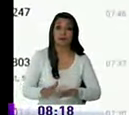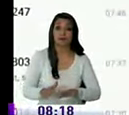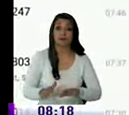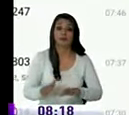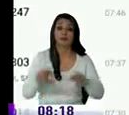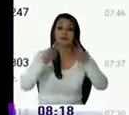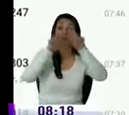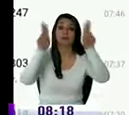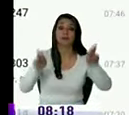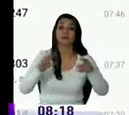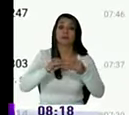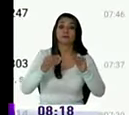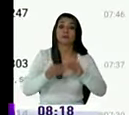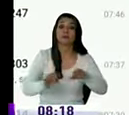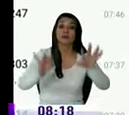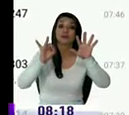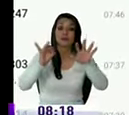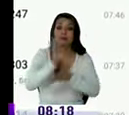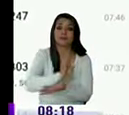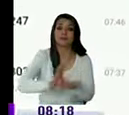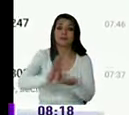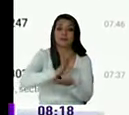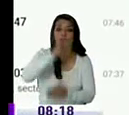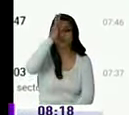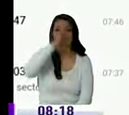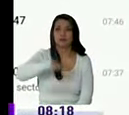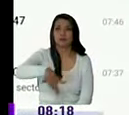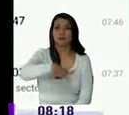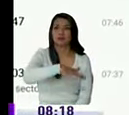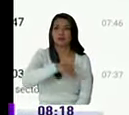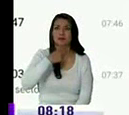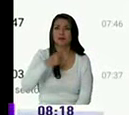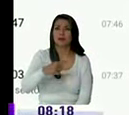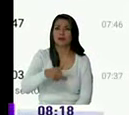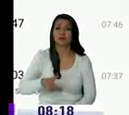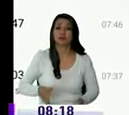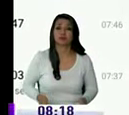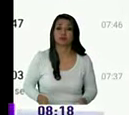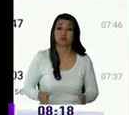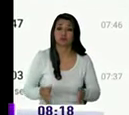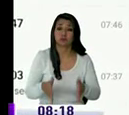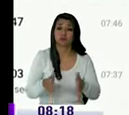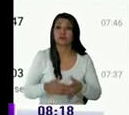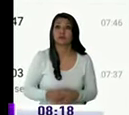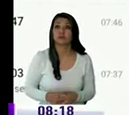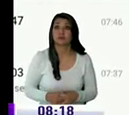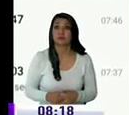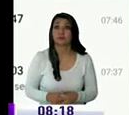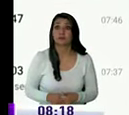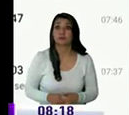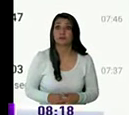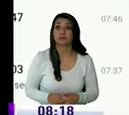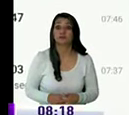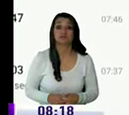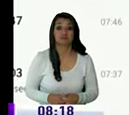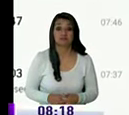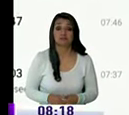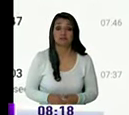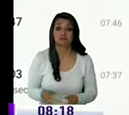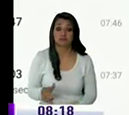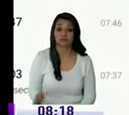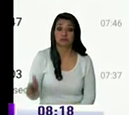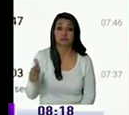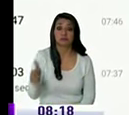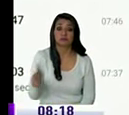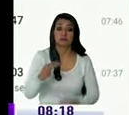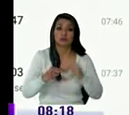puente 7 se ve en la hospitalaria pero parece el más viejo donde o este parece el viejo o este donde hacen lo que le parece invadiendo la